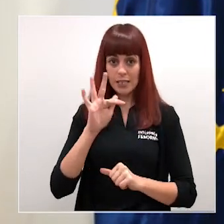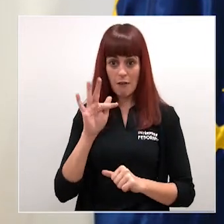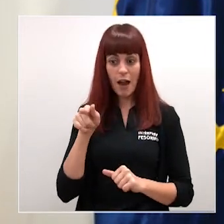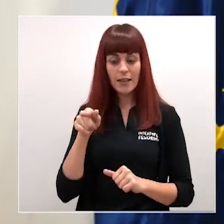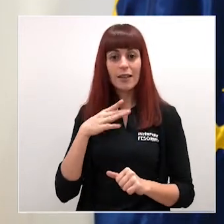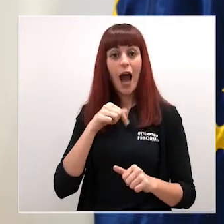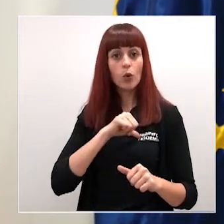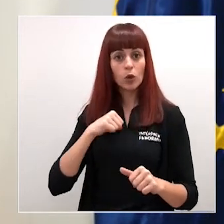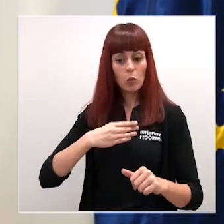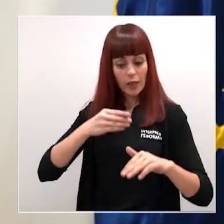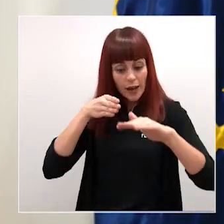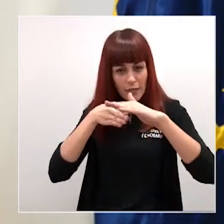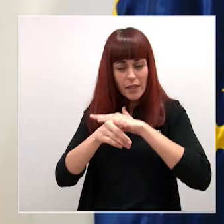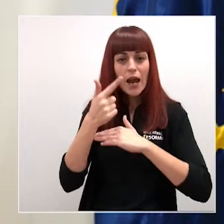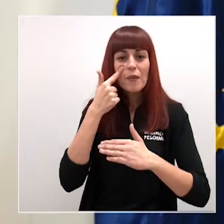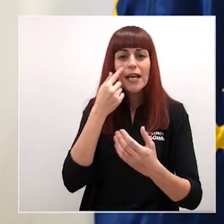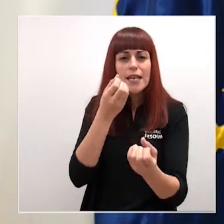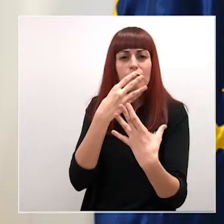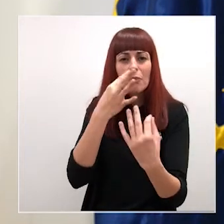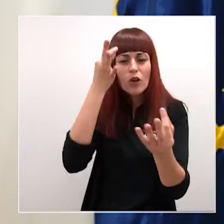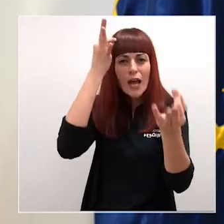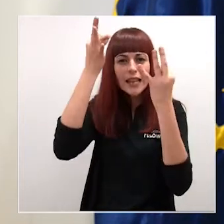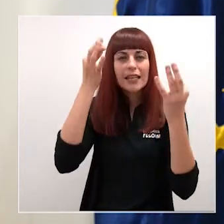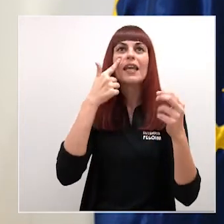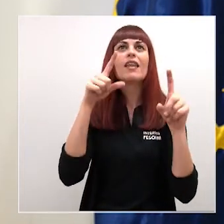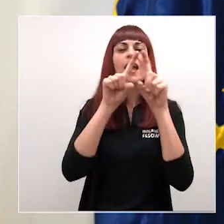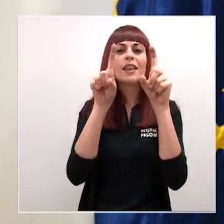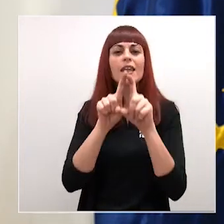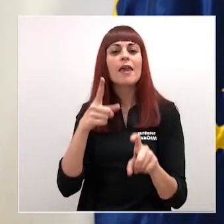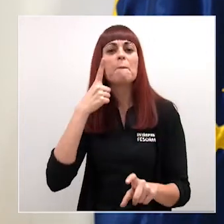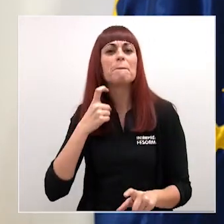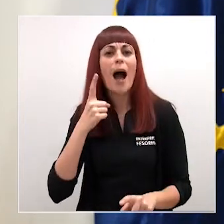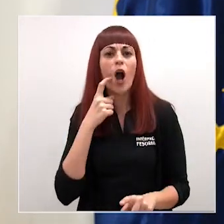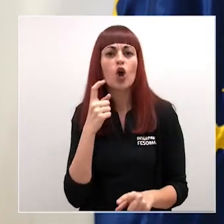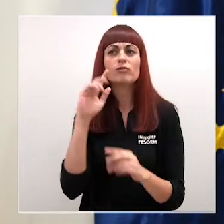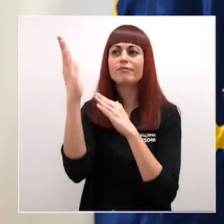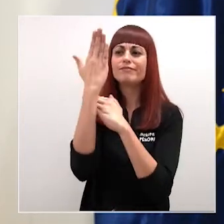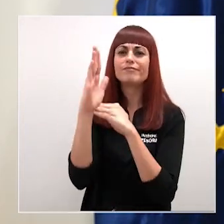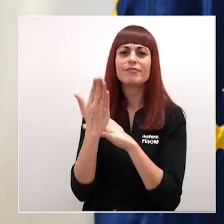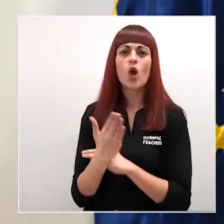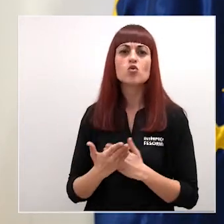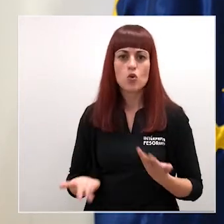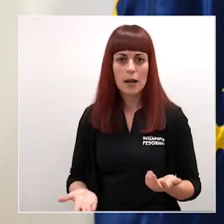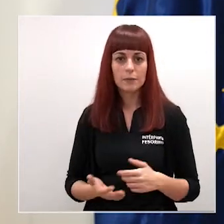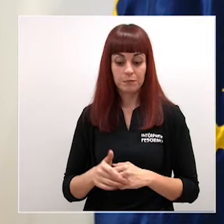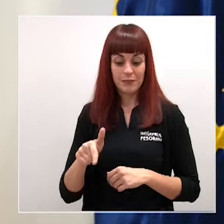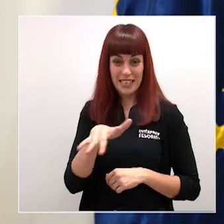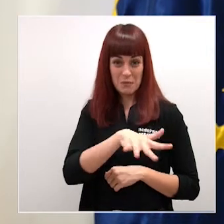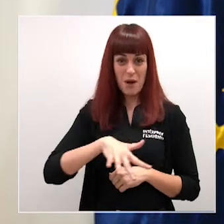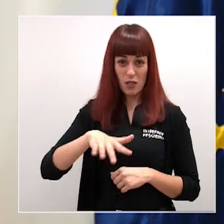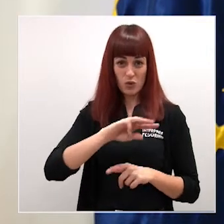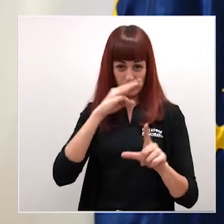información detallada de todos los productos que les ofrecen todas las entidades bancarias con las que nos hemos reunido este espacio está